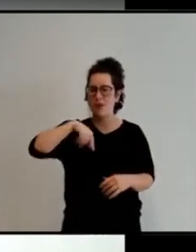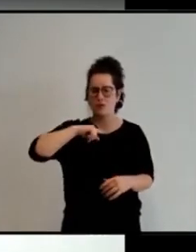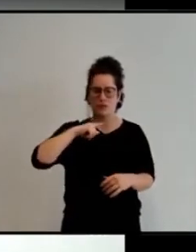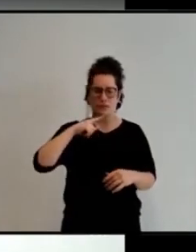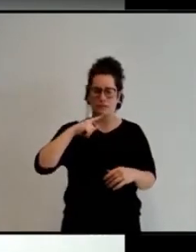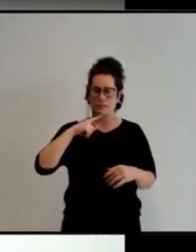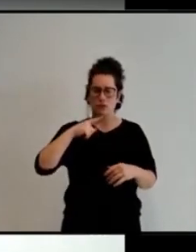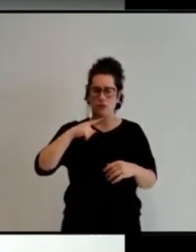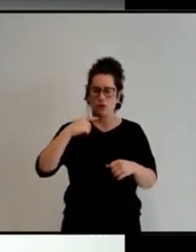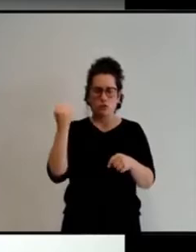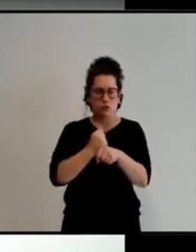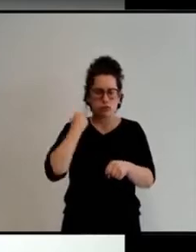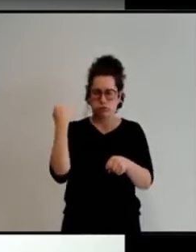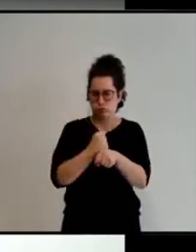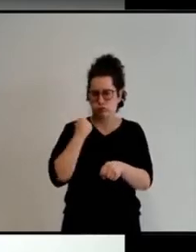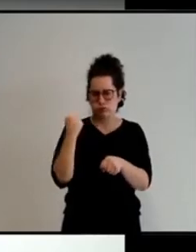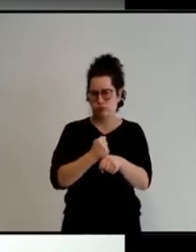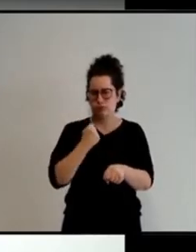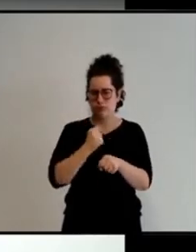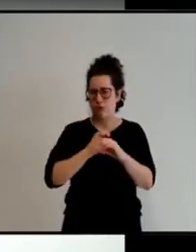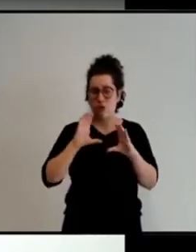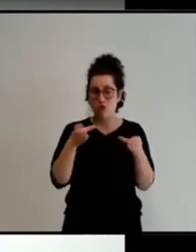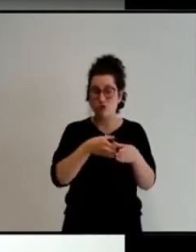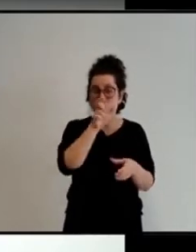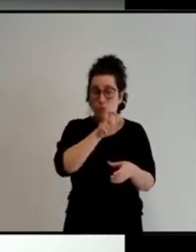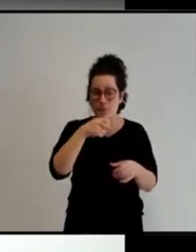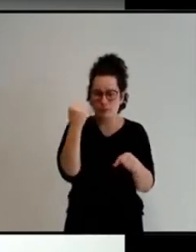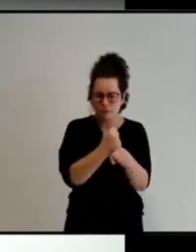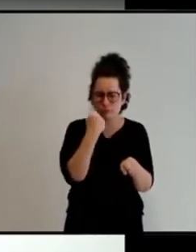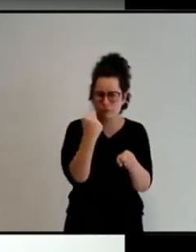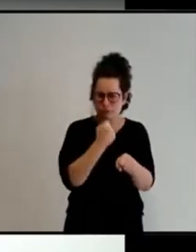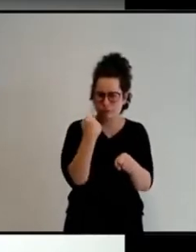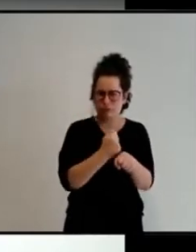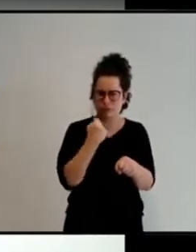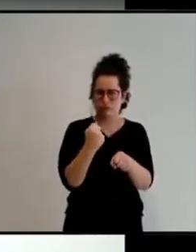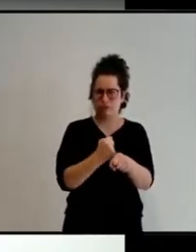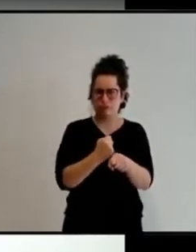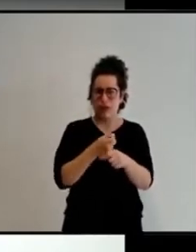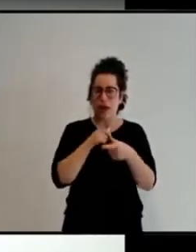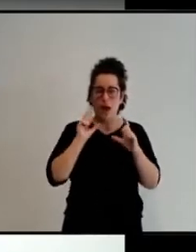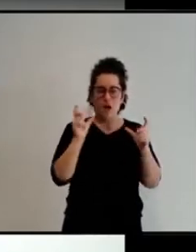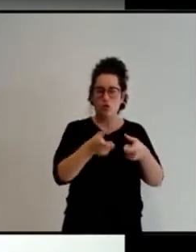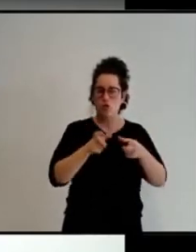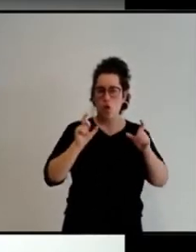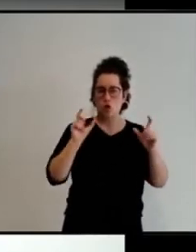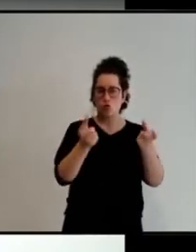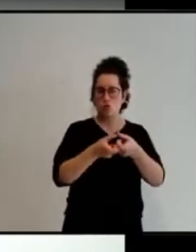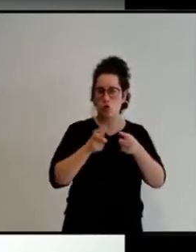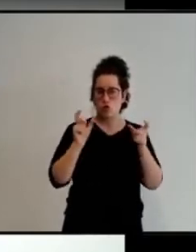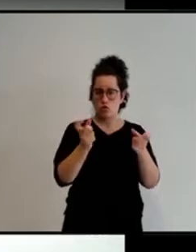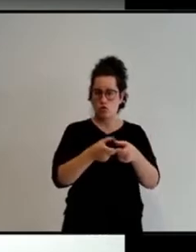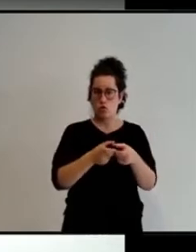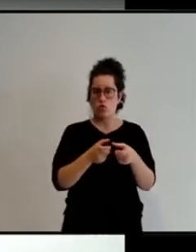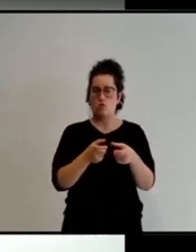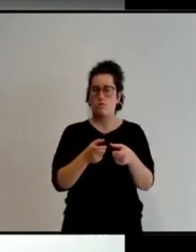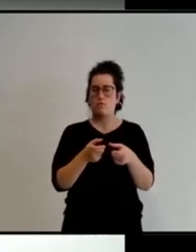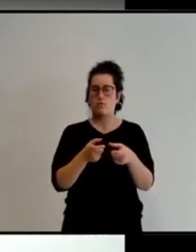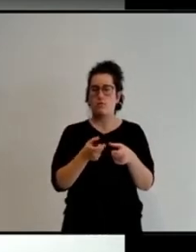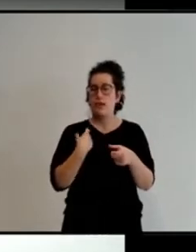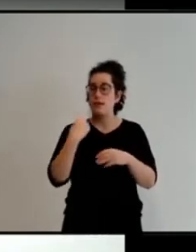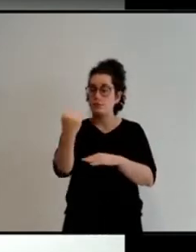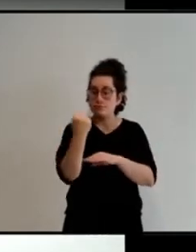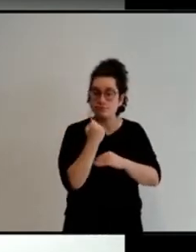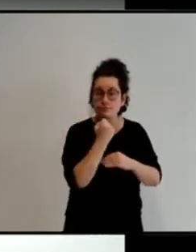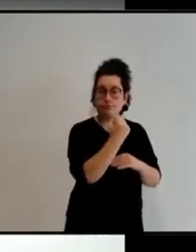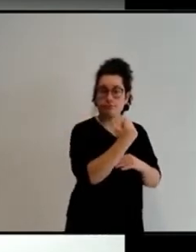un grupo de personas en estas condiciones y que participamos en muchas reuniones con el apoyo que se nos dieron. Aquí